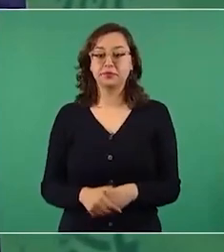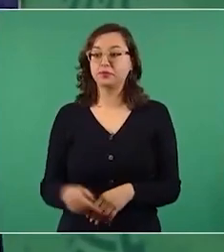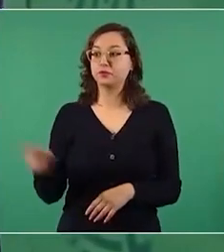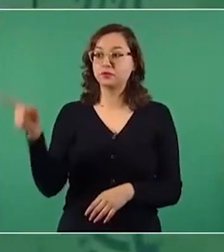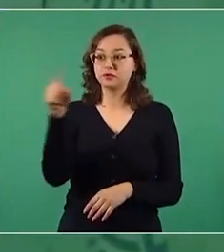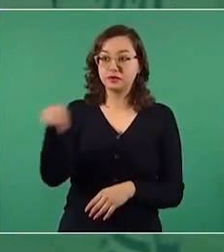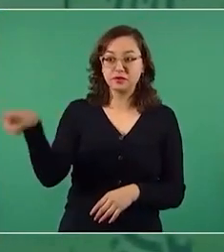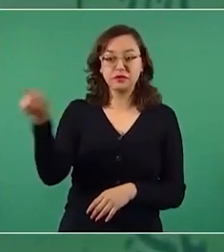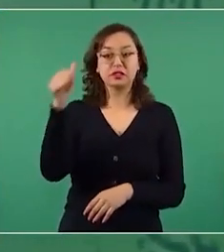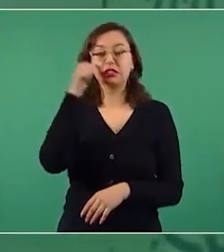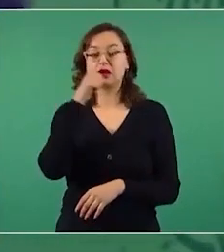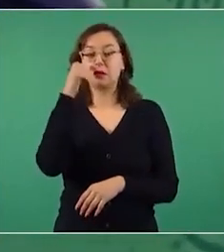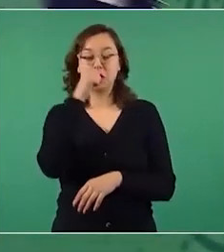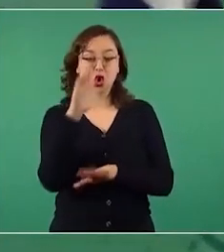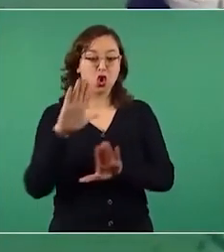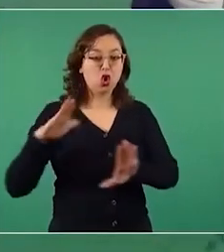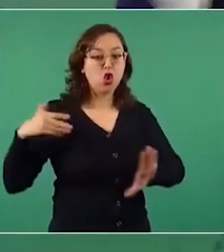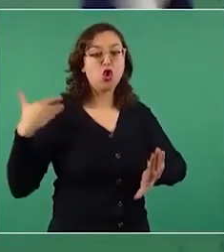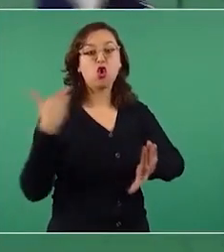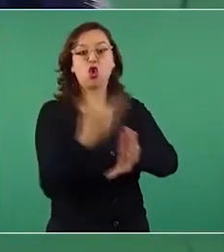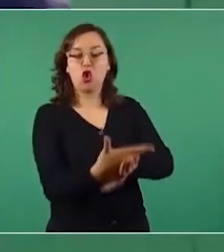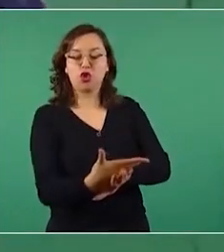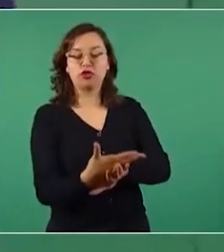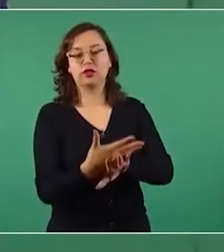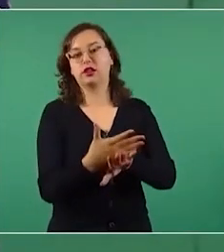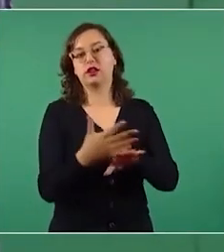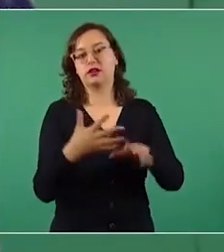antidemocrática de tiempo atrás